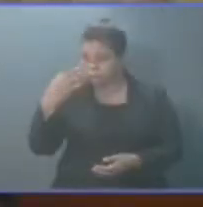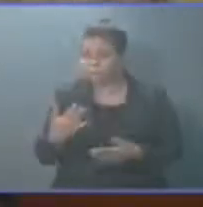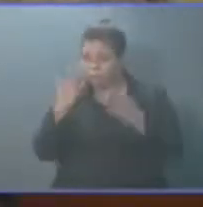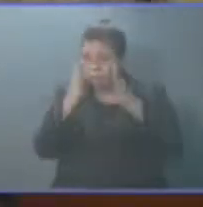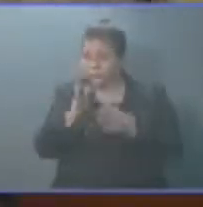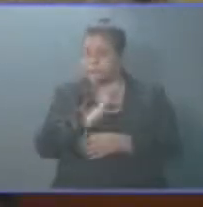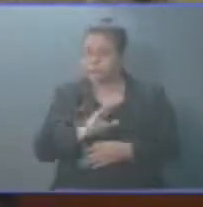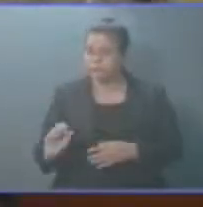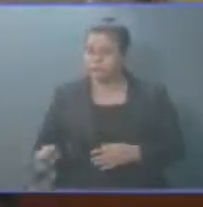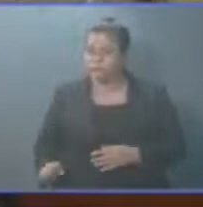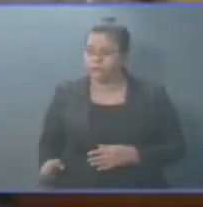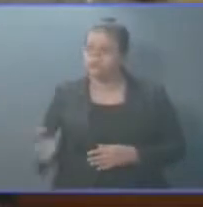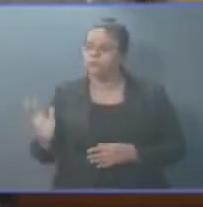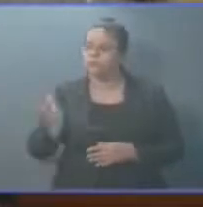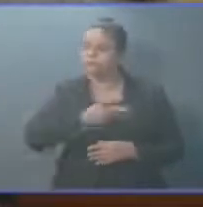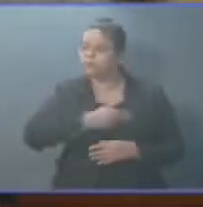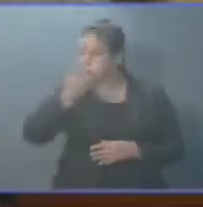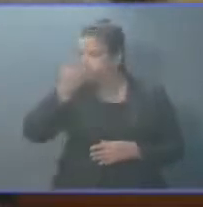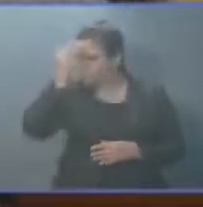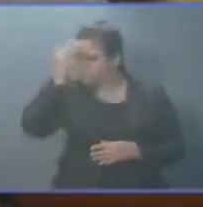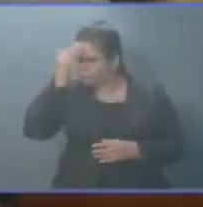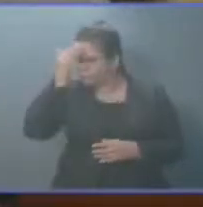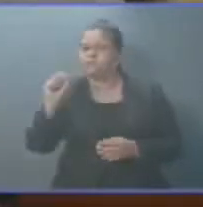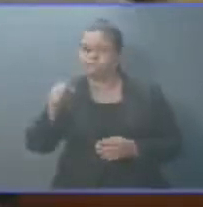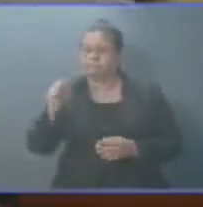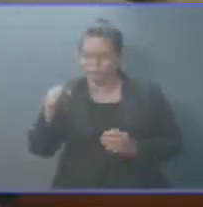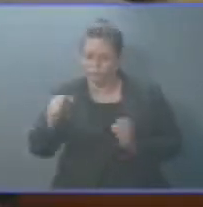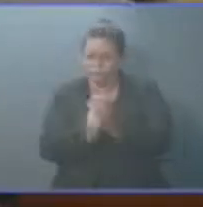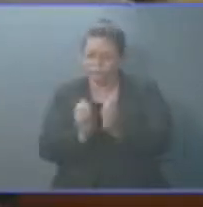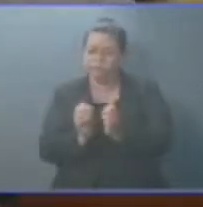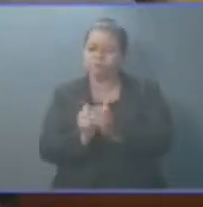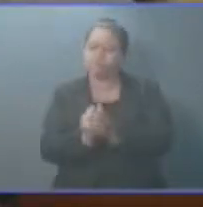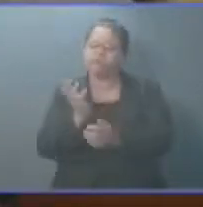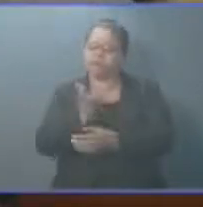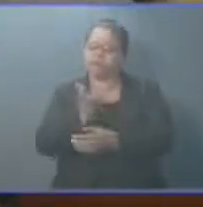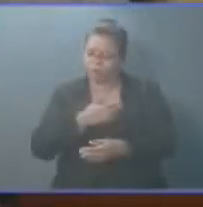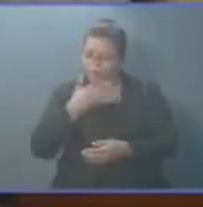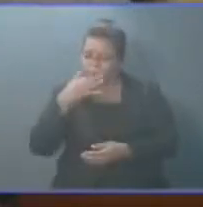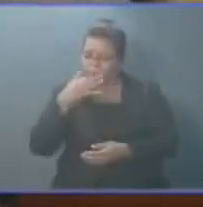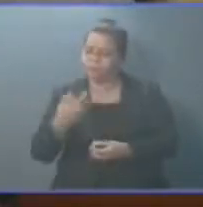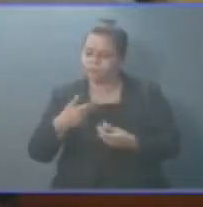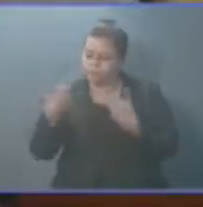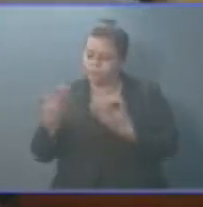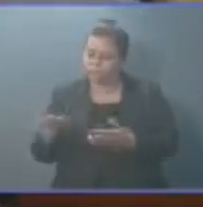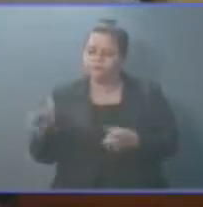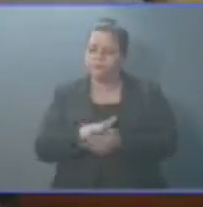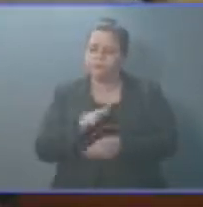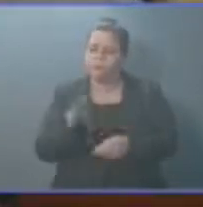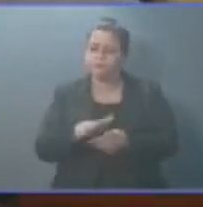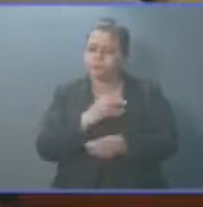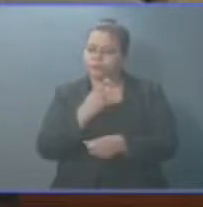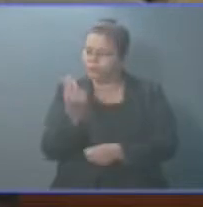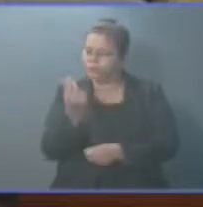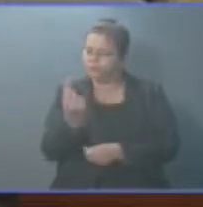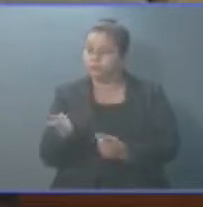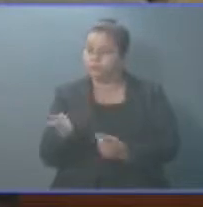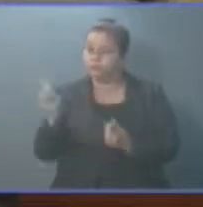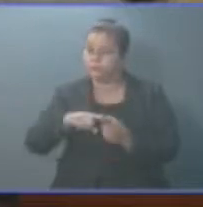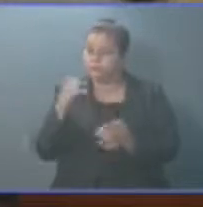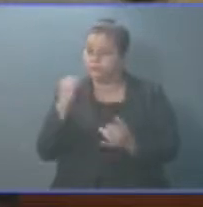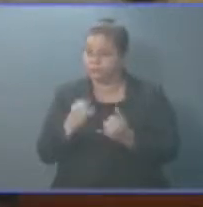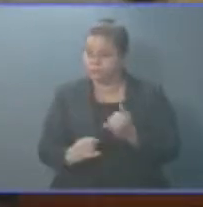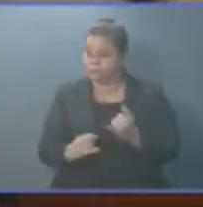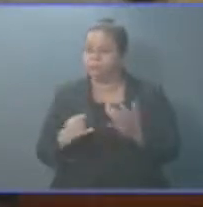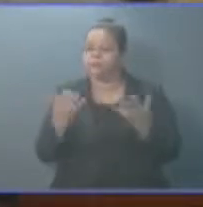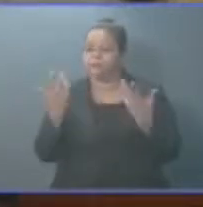salvadoreños. Sabemos que ha tenido dificultades, pero hoy le estamos dando definitivamente los recursos para que al final pueda